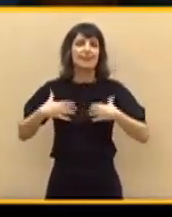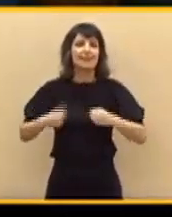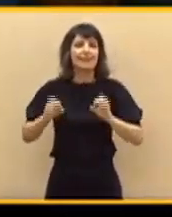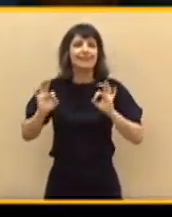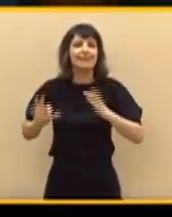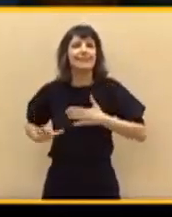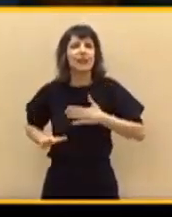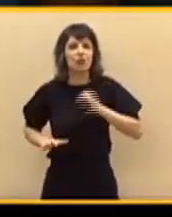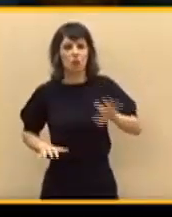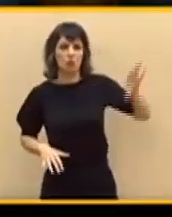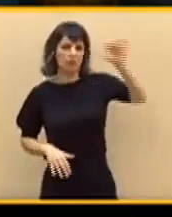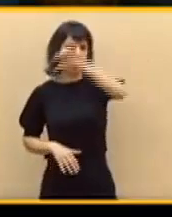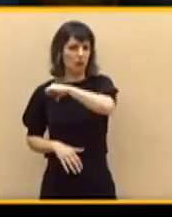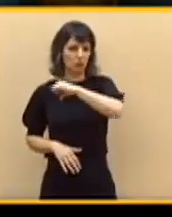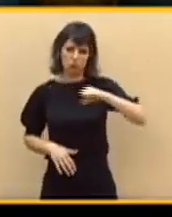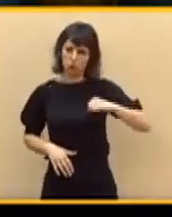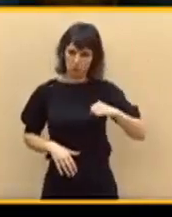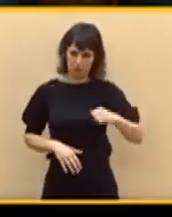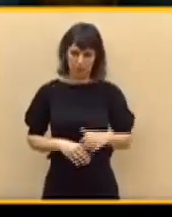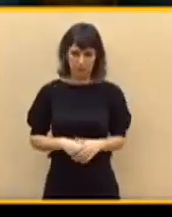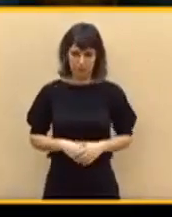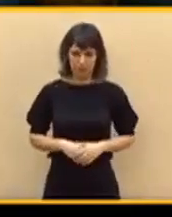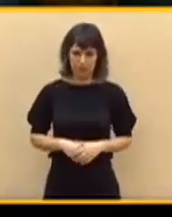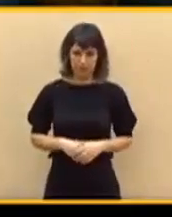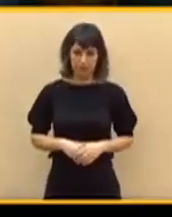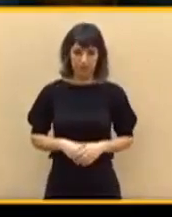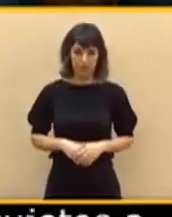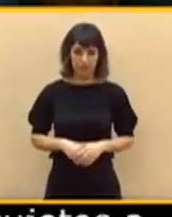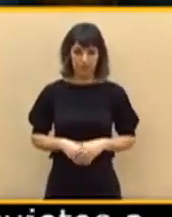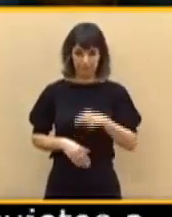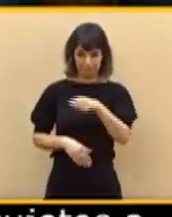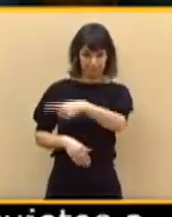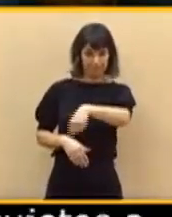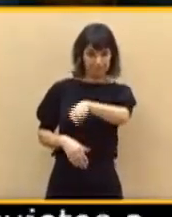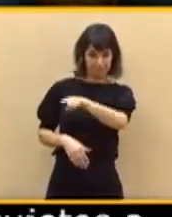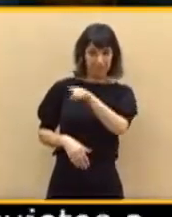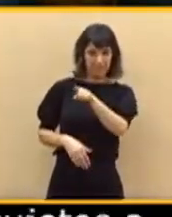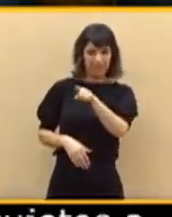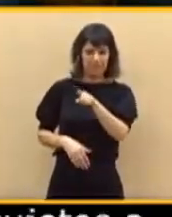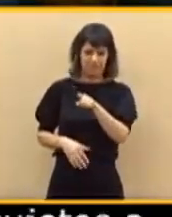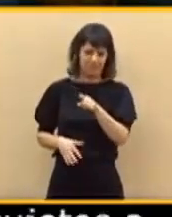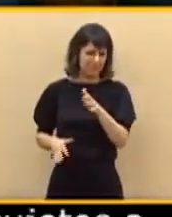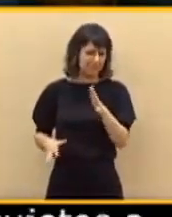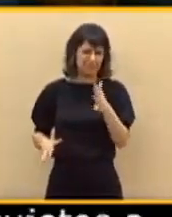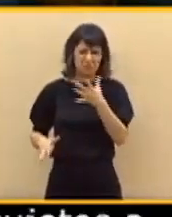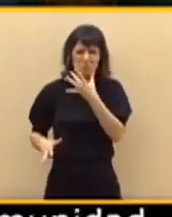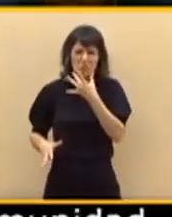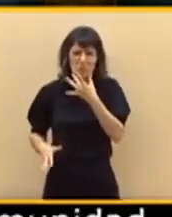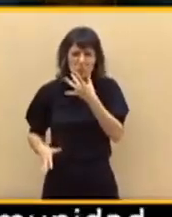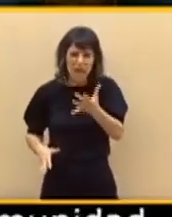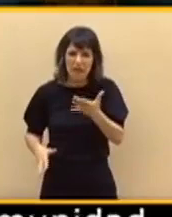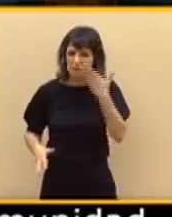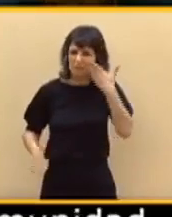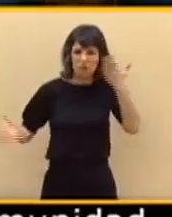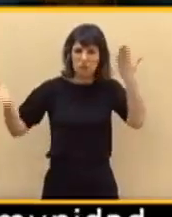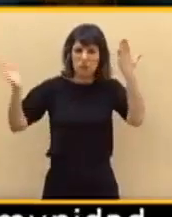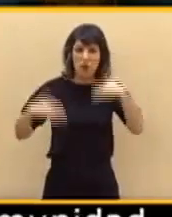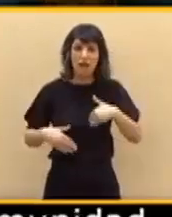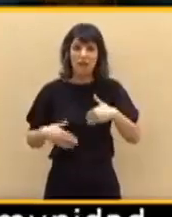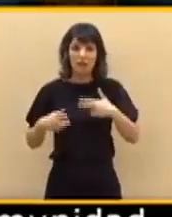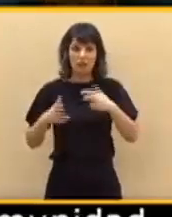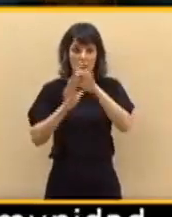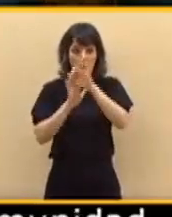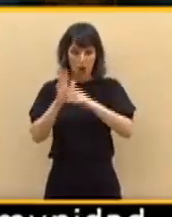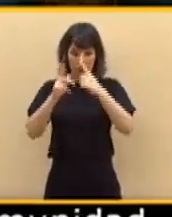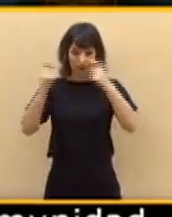autónoma correspondiente. Ustedes tuvieron la indecencia de que cuando se publicó la orden en la que la